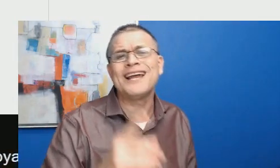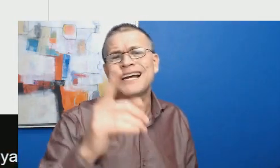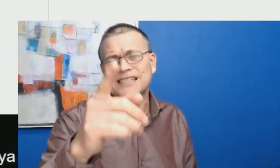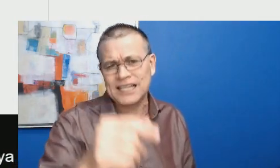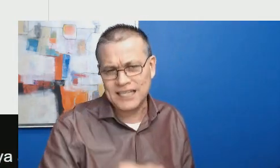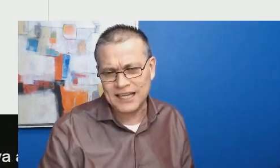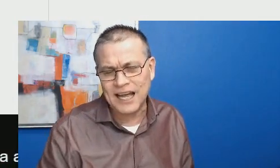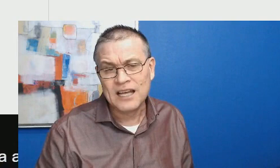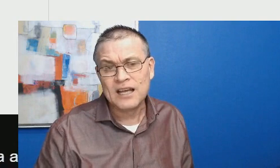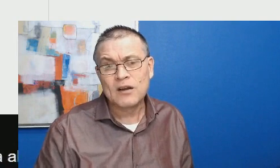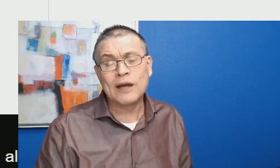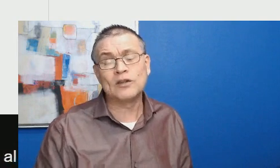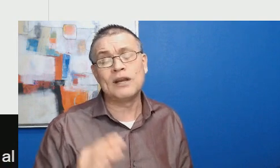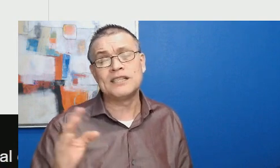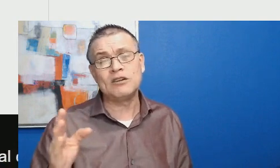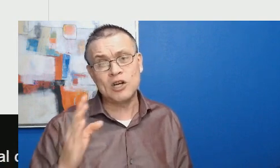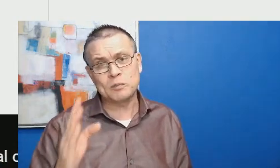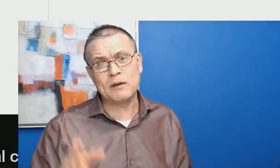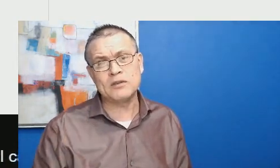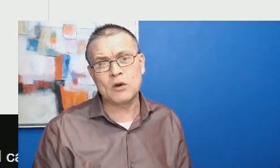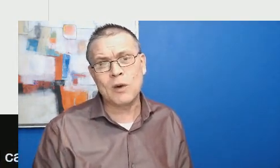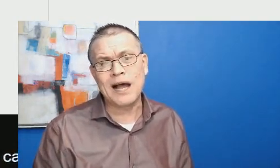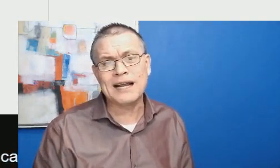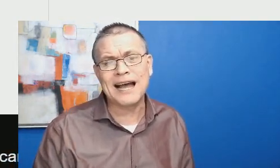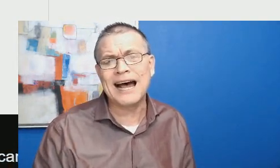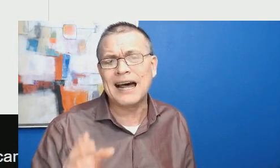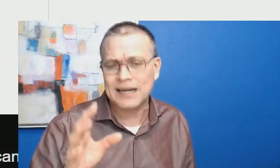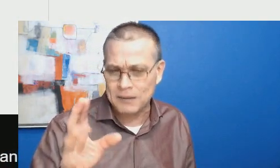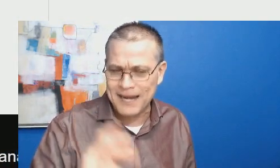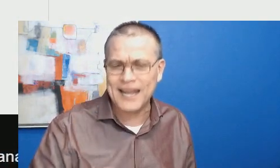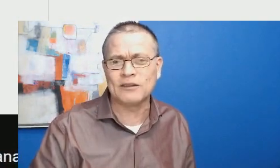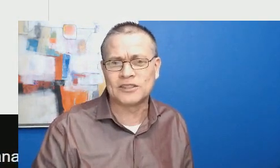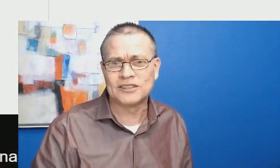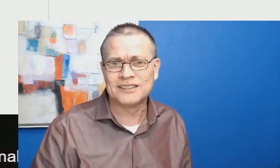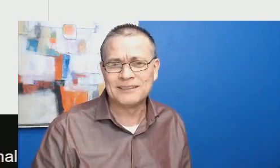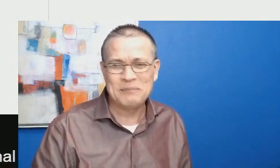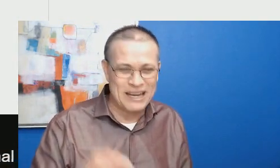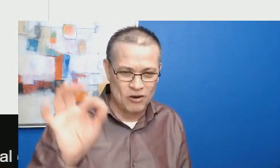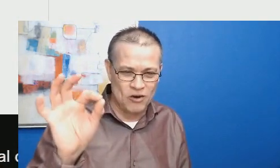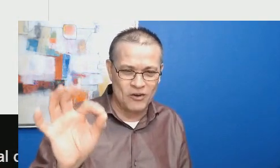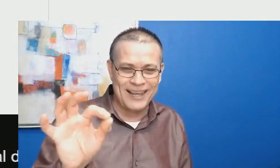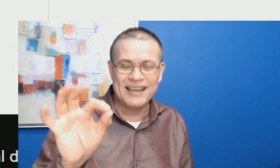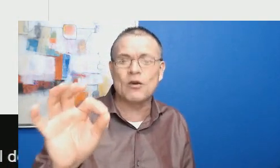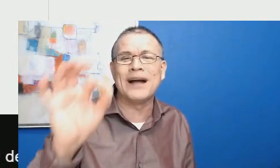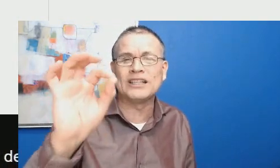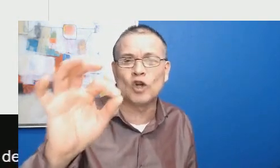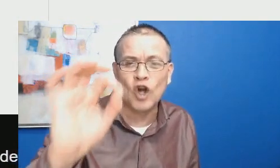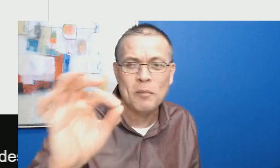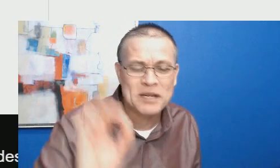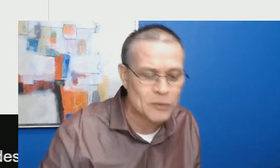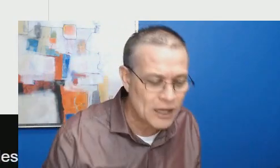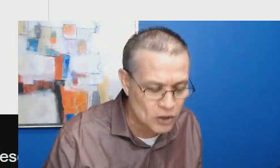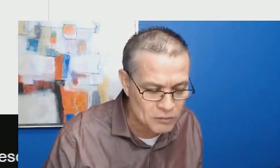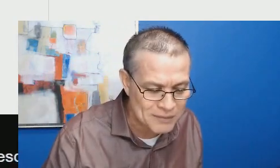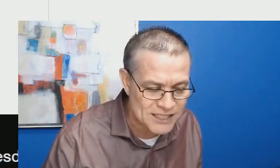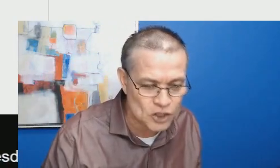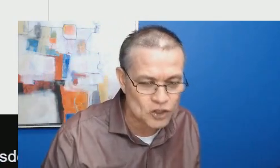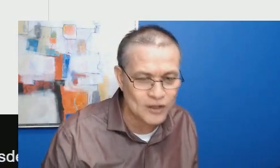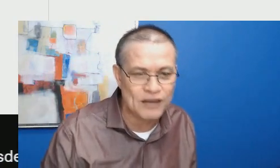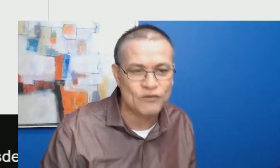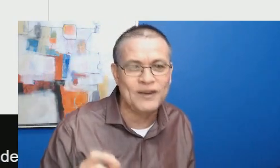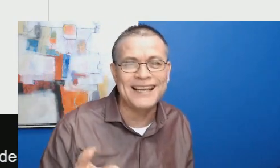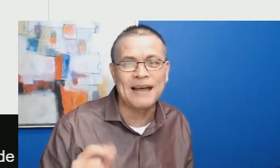Jorge Castañeda cuando les dijo a los pueblos de Oaxaca a Ravaleros. Pero en cuanto López Obrador